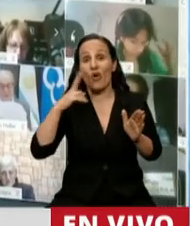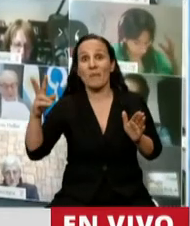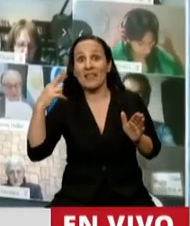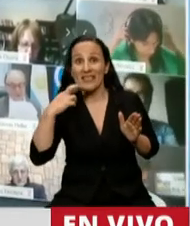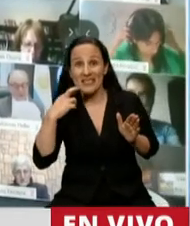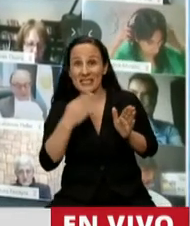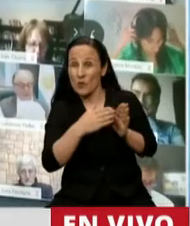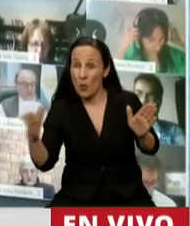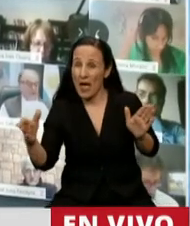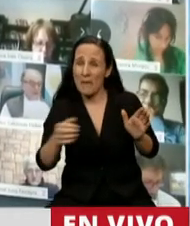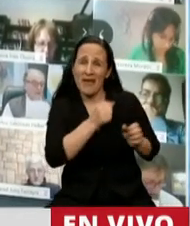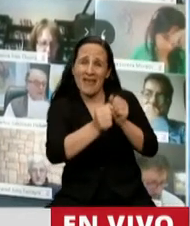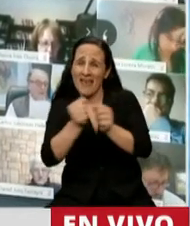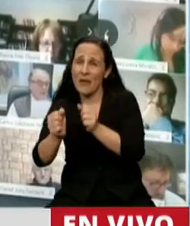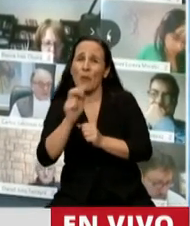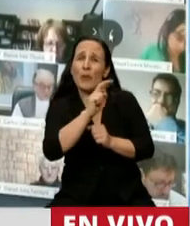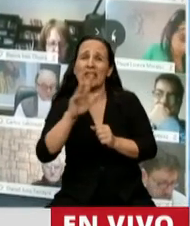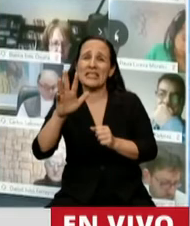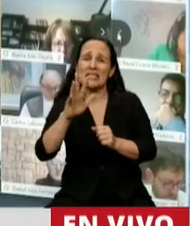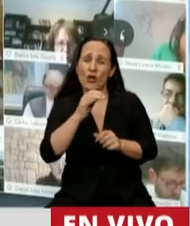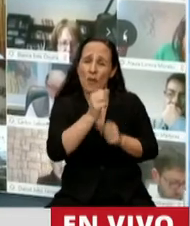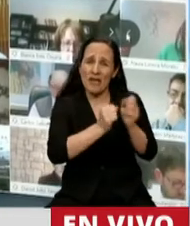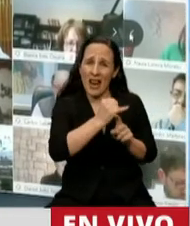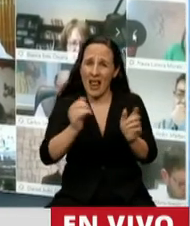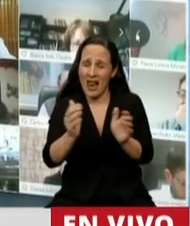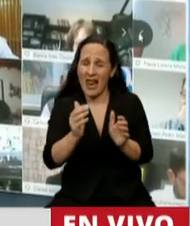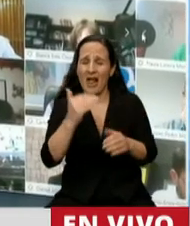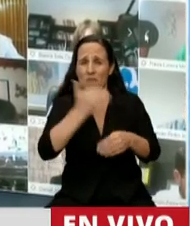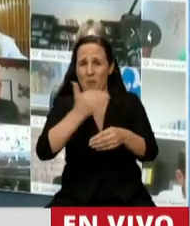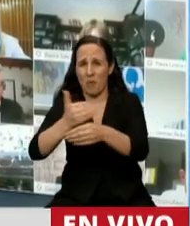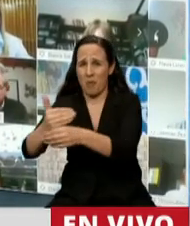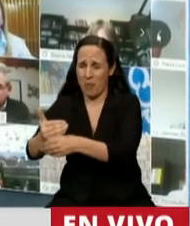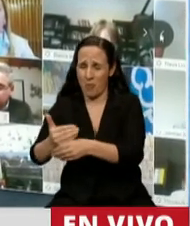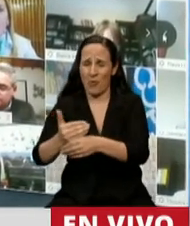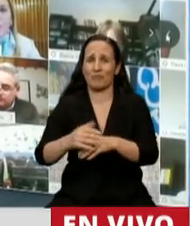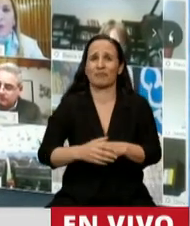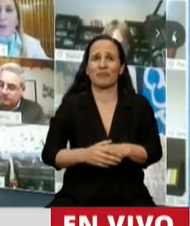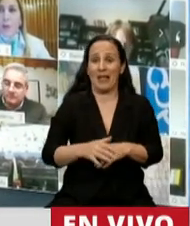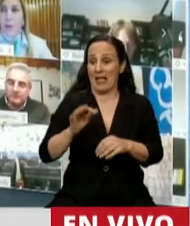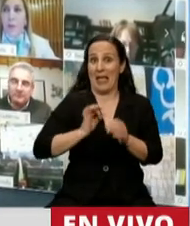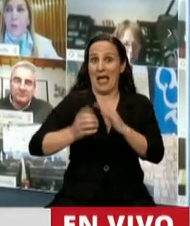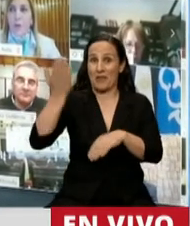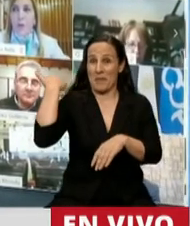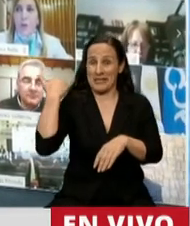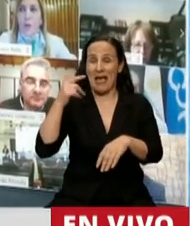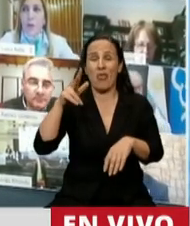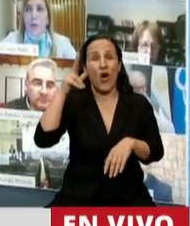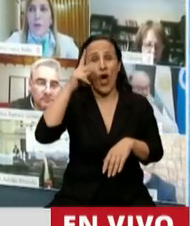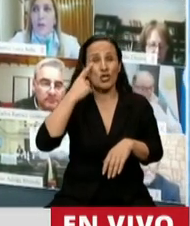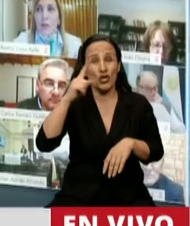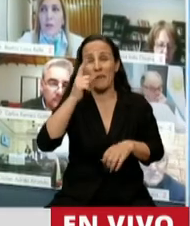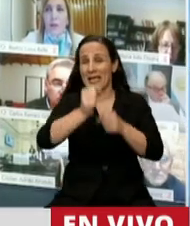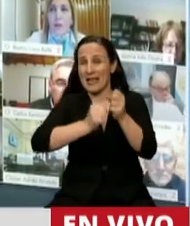que con ustedes cerraron 25.000 pymes. Desde el último año, 2019, más de 8.000